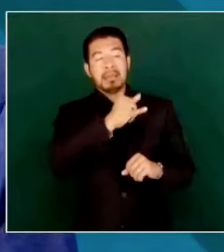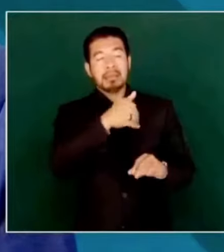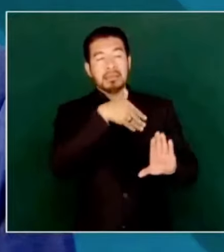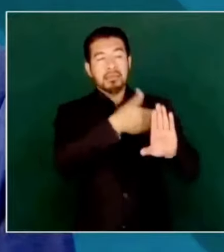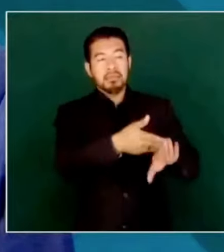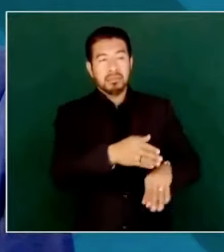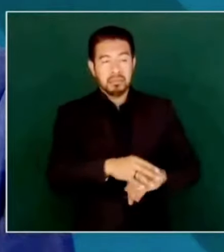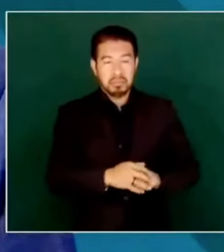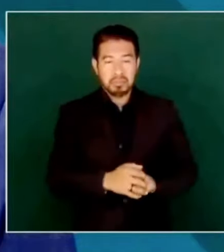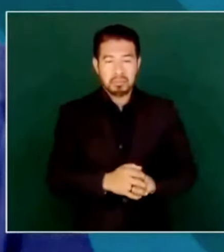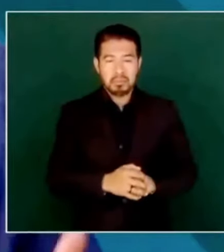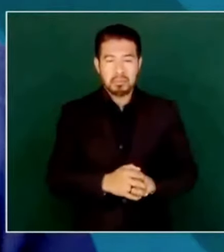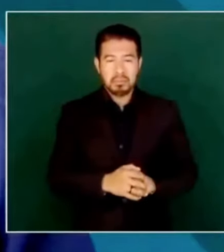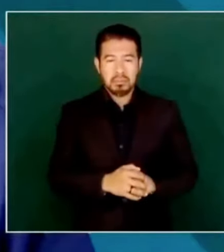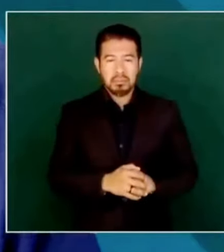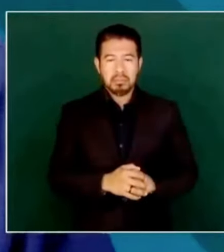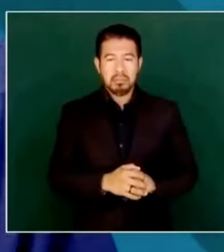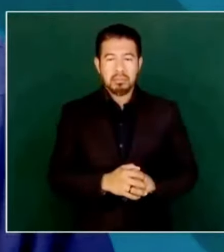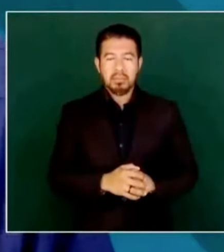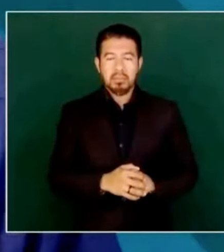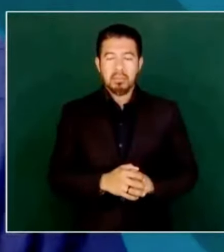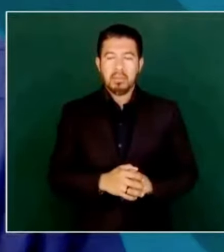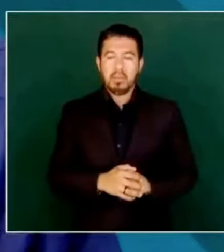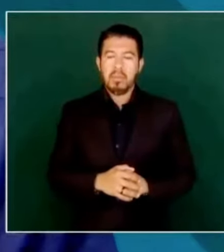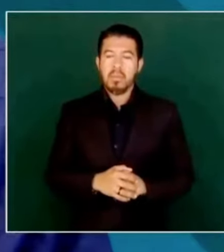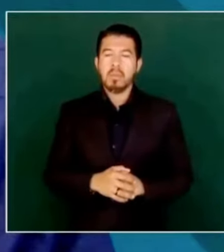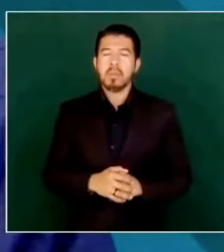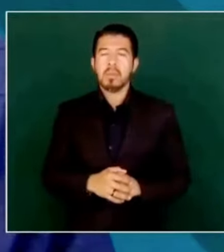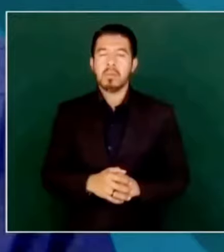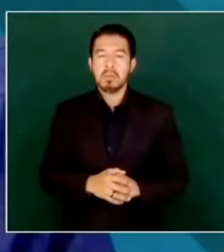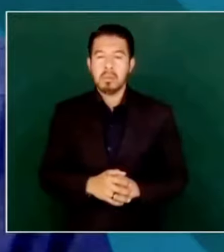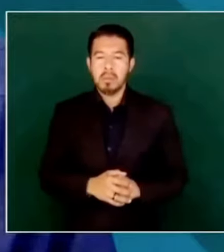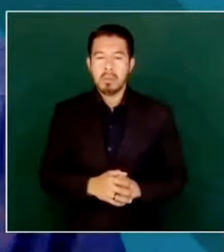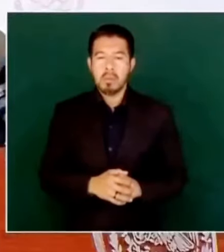Nada más, este,